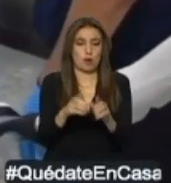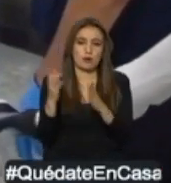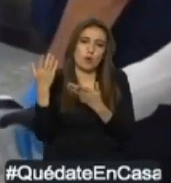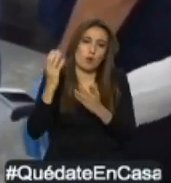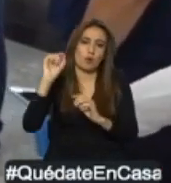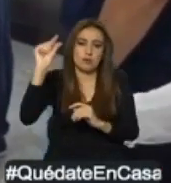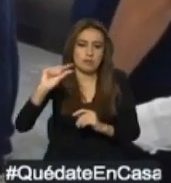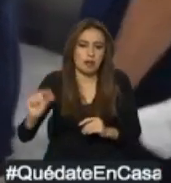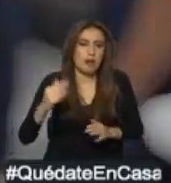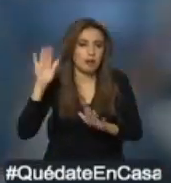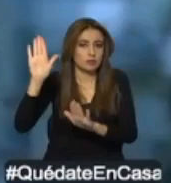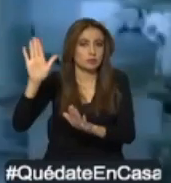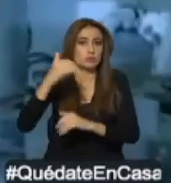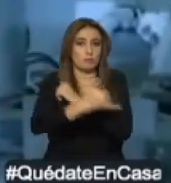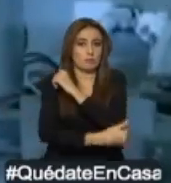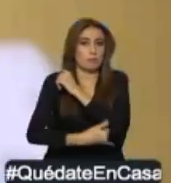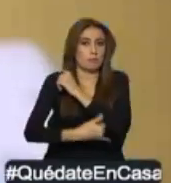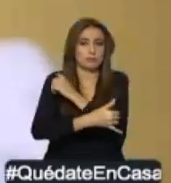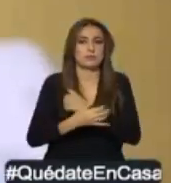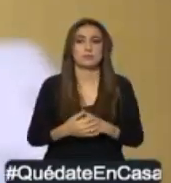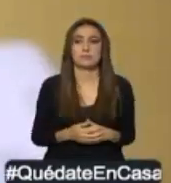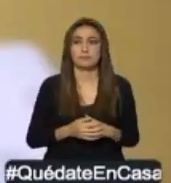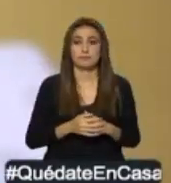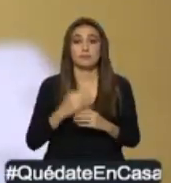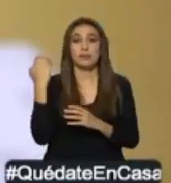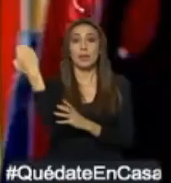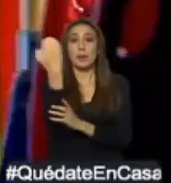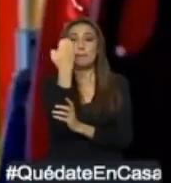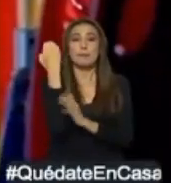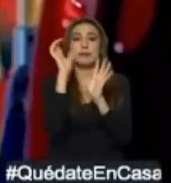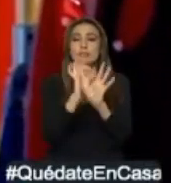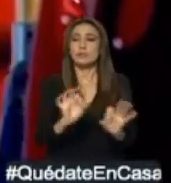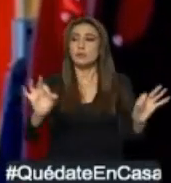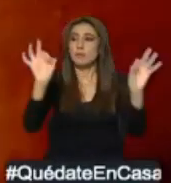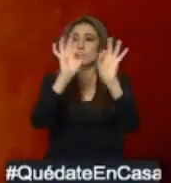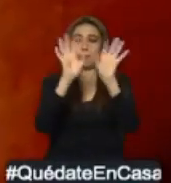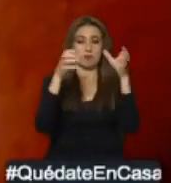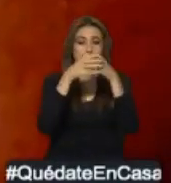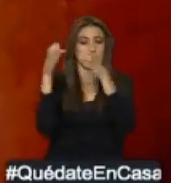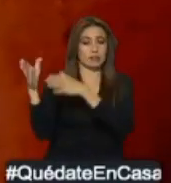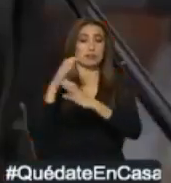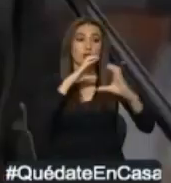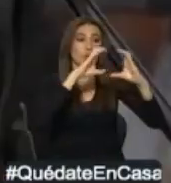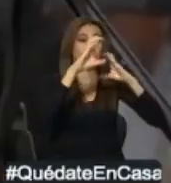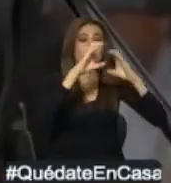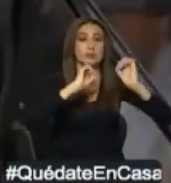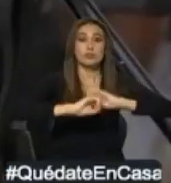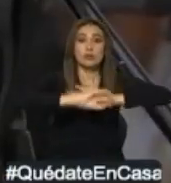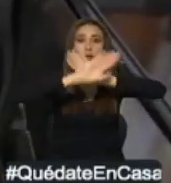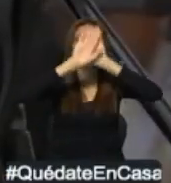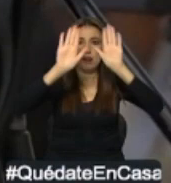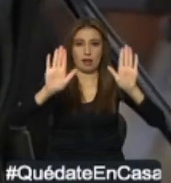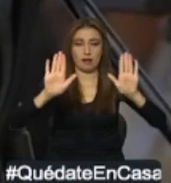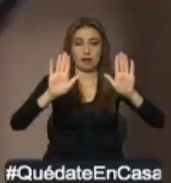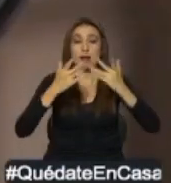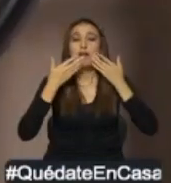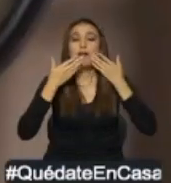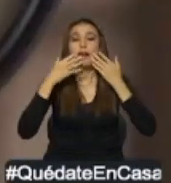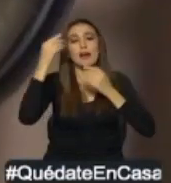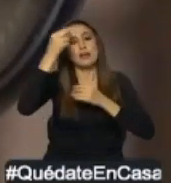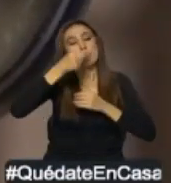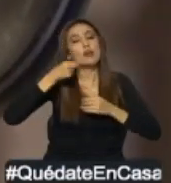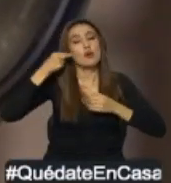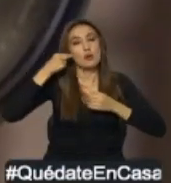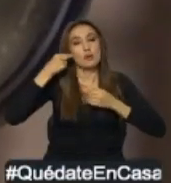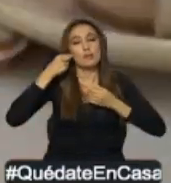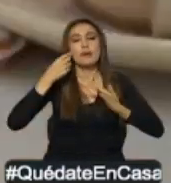hacia sus países. En esta emergencia es vital el manejo de una comunicación efectiva y el gobierno nacional garantiza